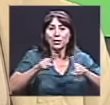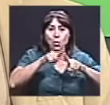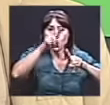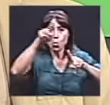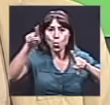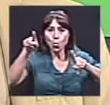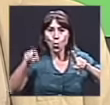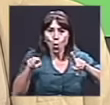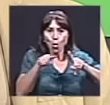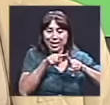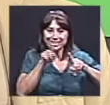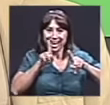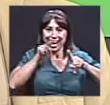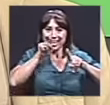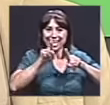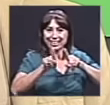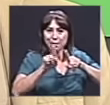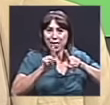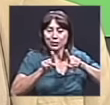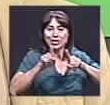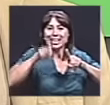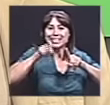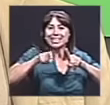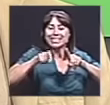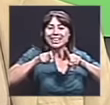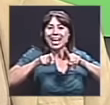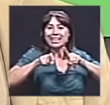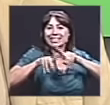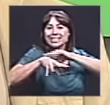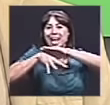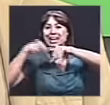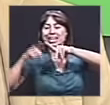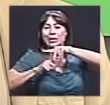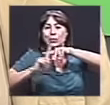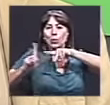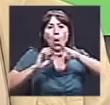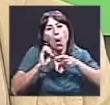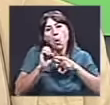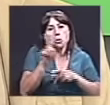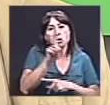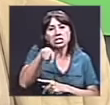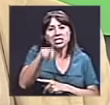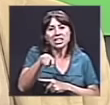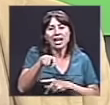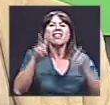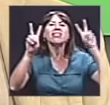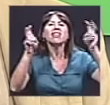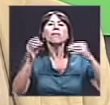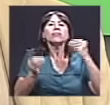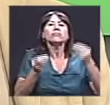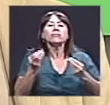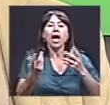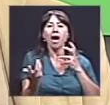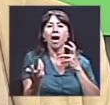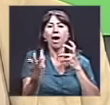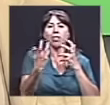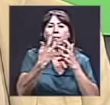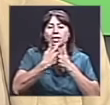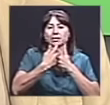o tal vez no necesitan salir. El tema de la obra es la adaptación y eventualmente uno de ellos